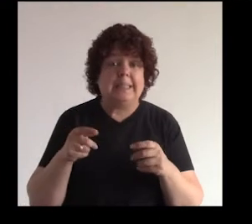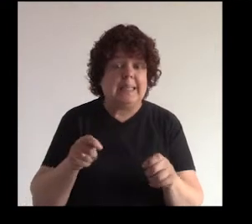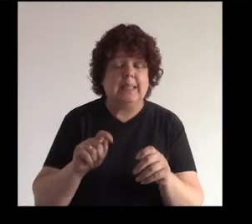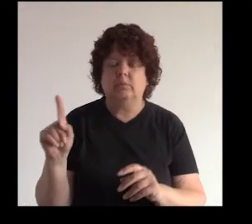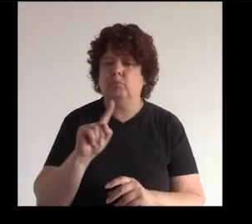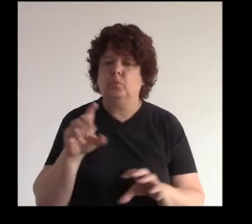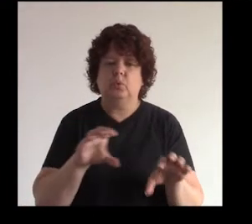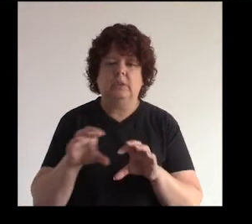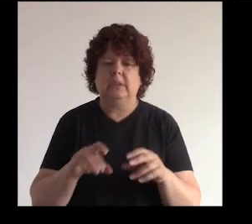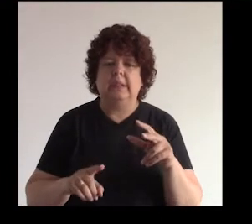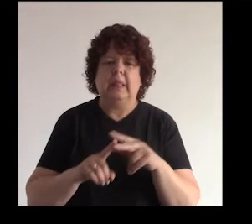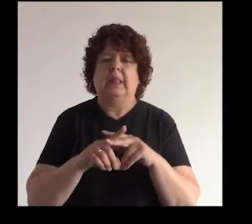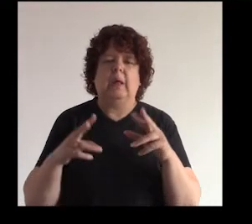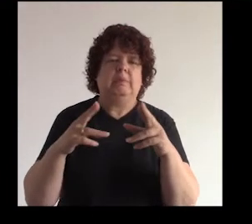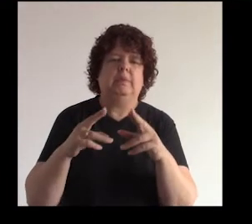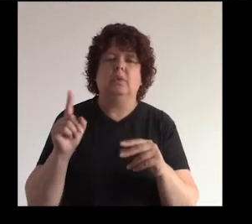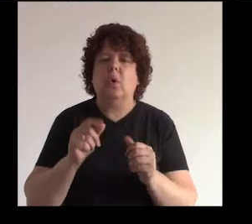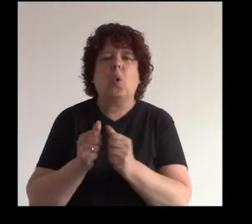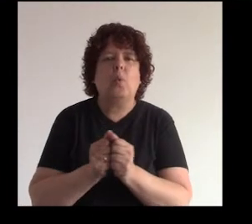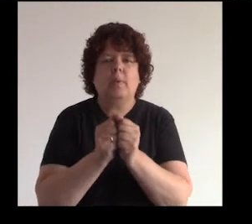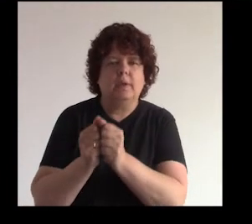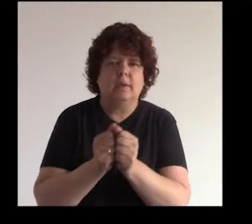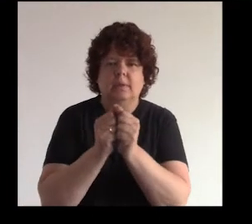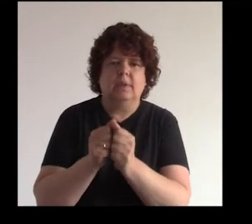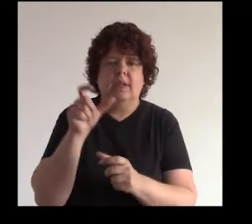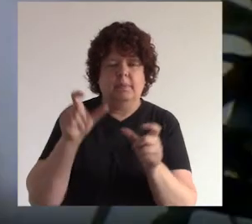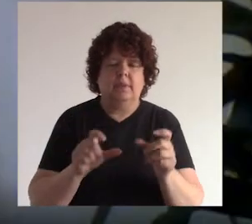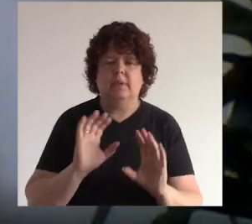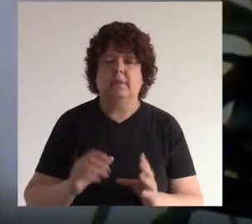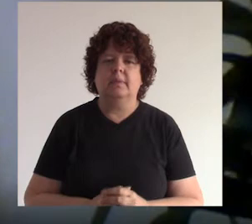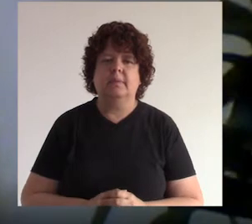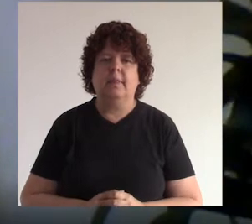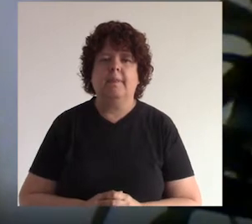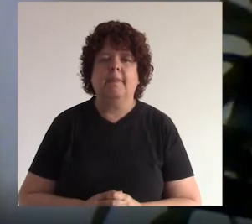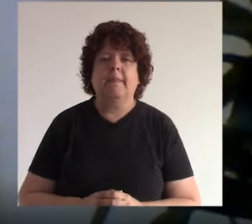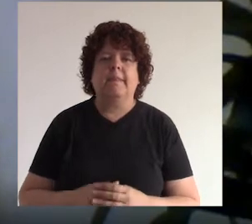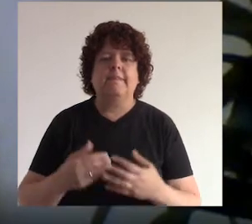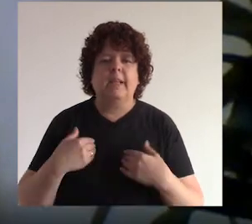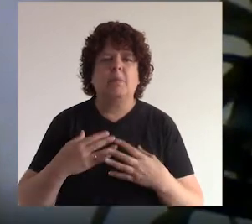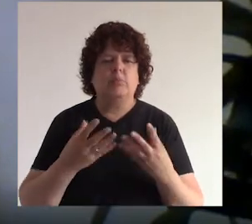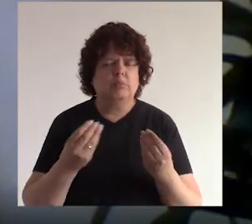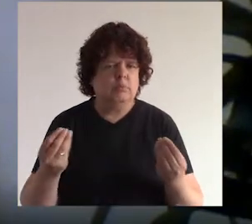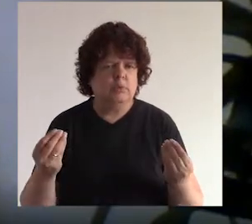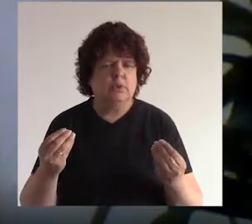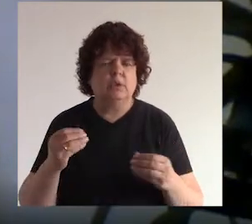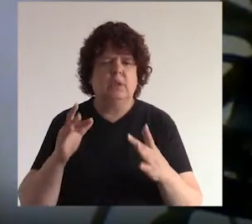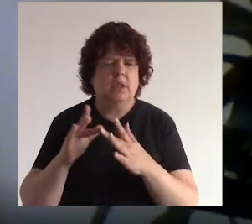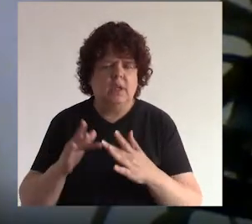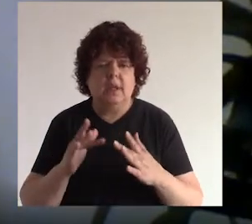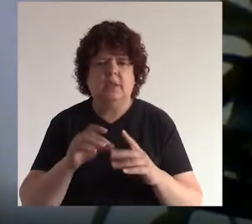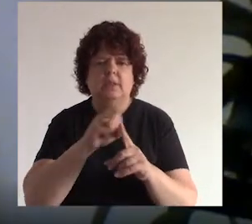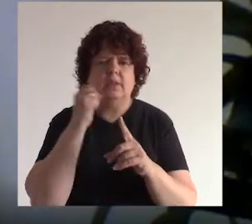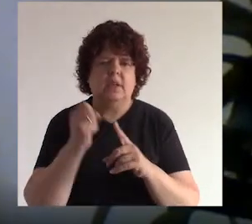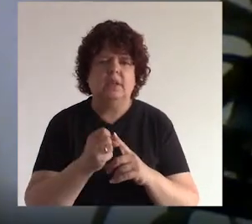eso ¿sí? evitemos interrumpir y más bien acompañemos al usuario finalmente tenemos varias redes sociales como